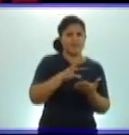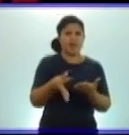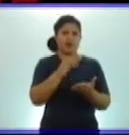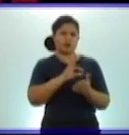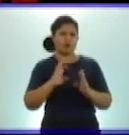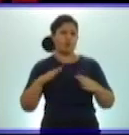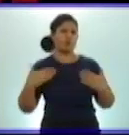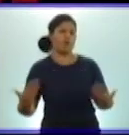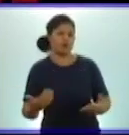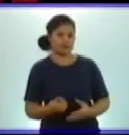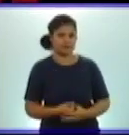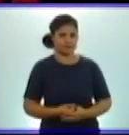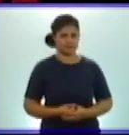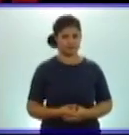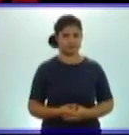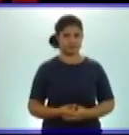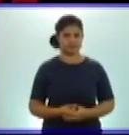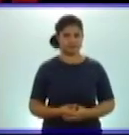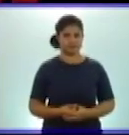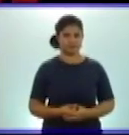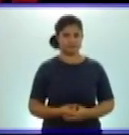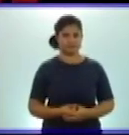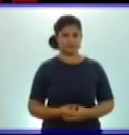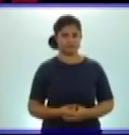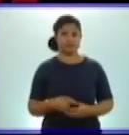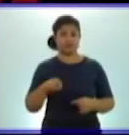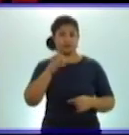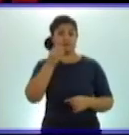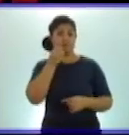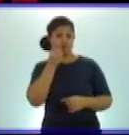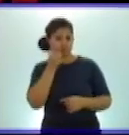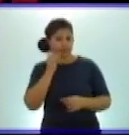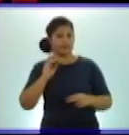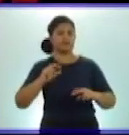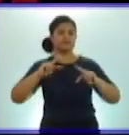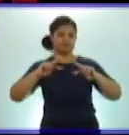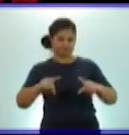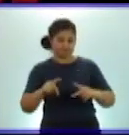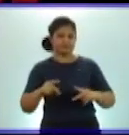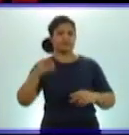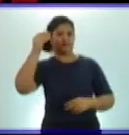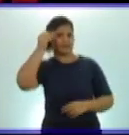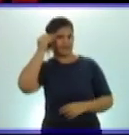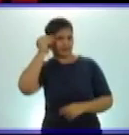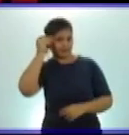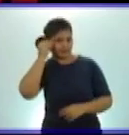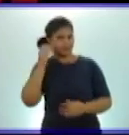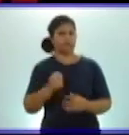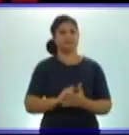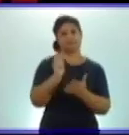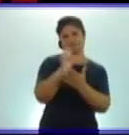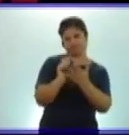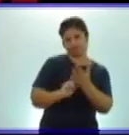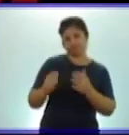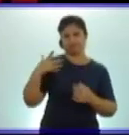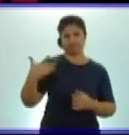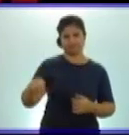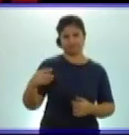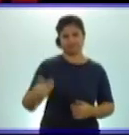contenidos en su libro de texto y que lo podrán repasar una vez más. Los invito a ver el segundo ejercicio.